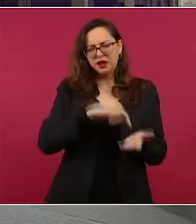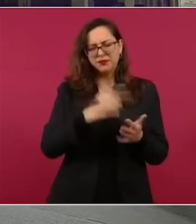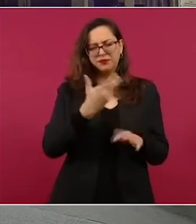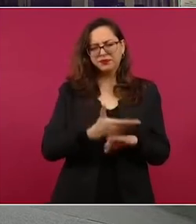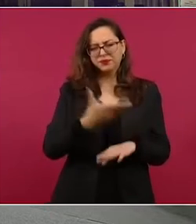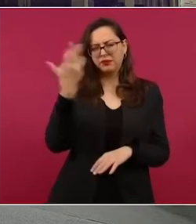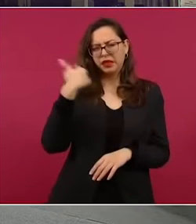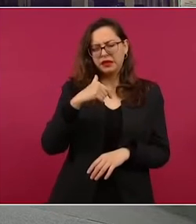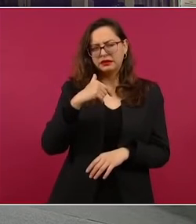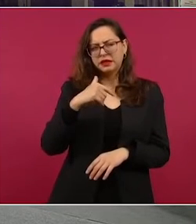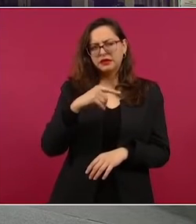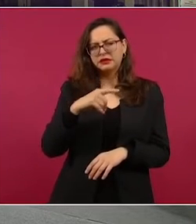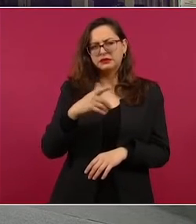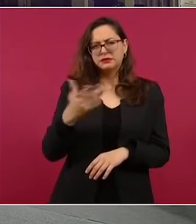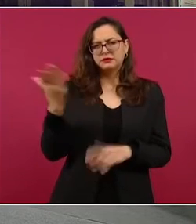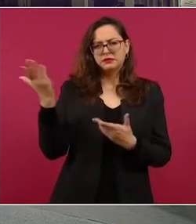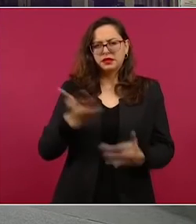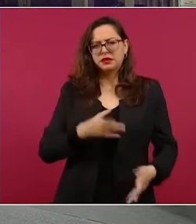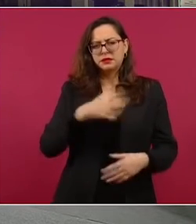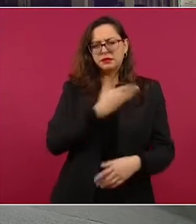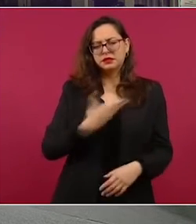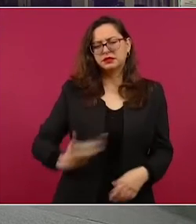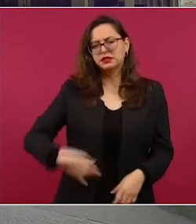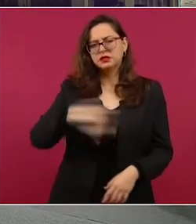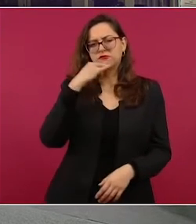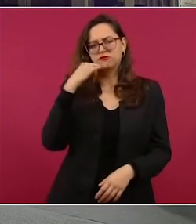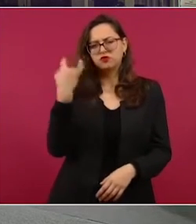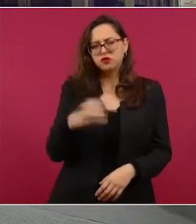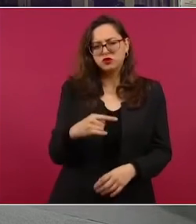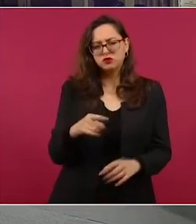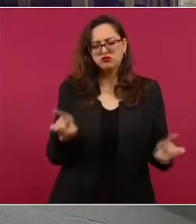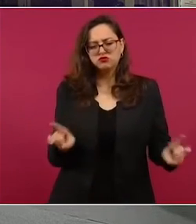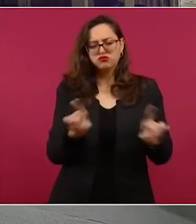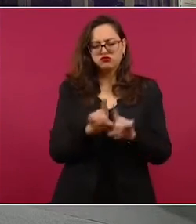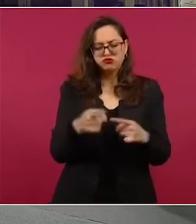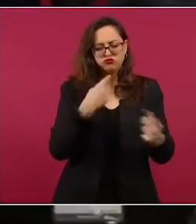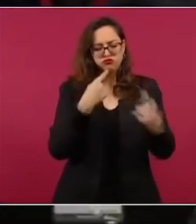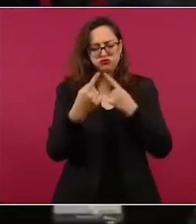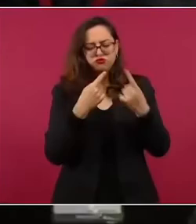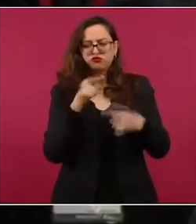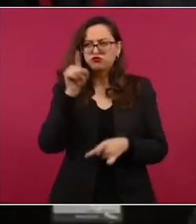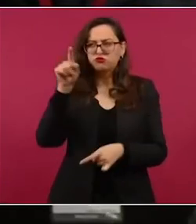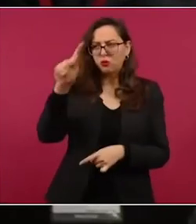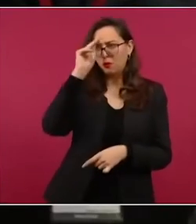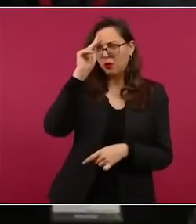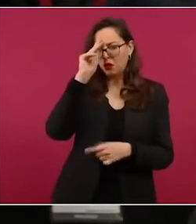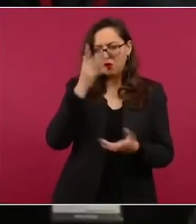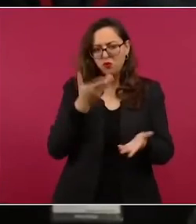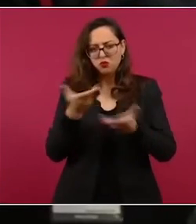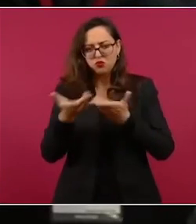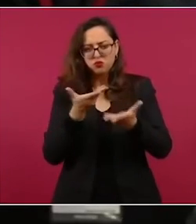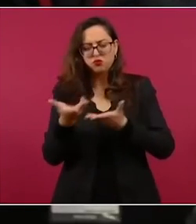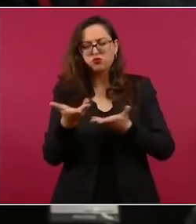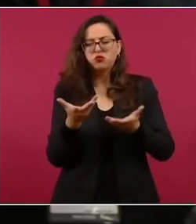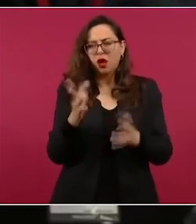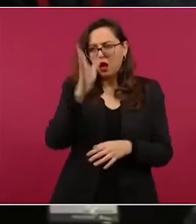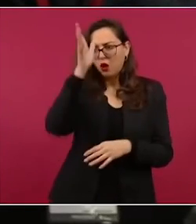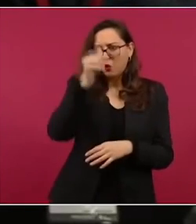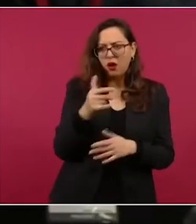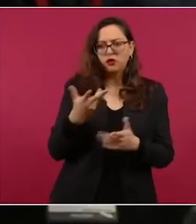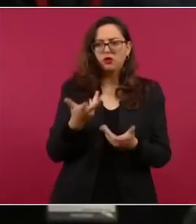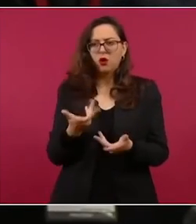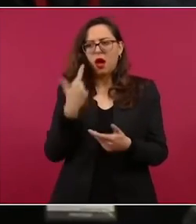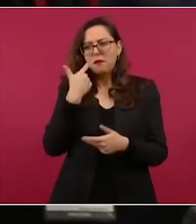intentar llegar a acuerdos para resolver el asunto de Perú y las posibilidades de viajar del presidente. ¿Eso fue el acuerdo